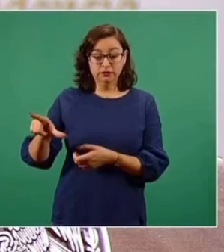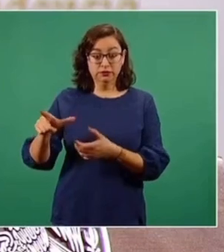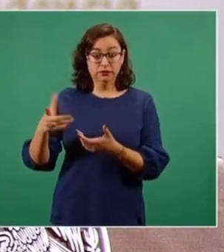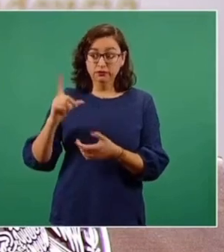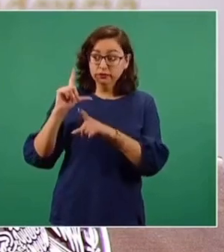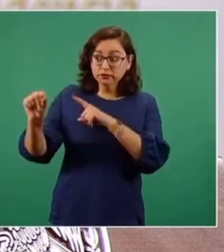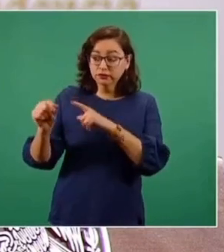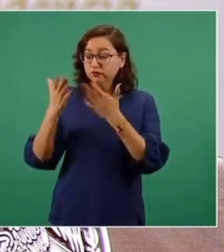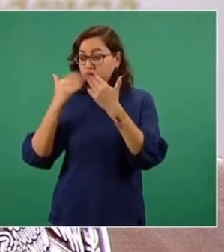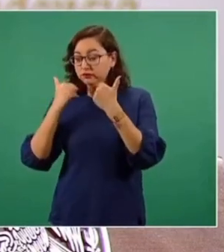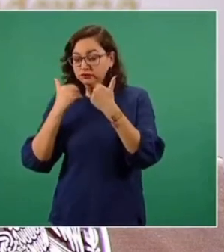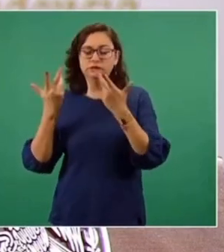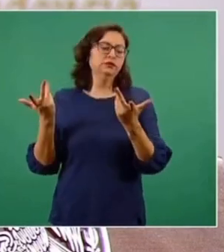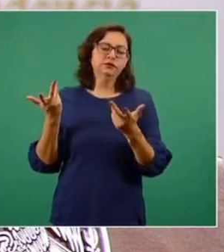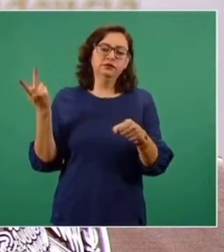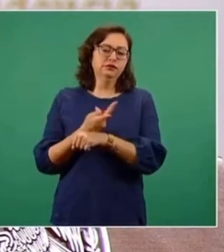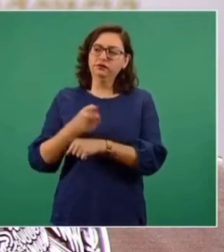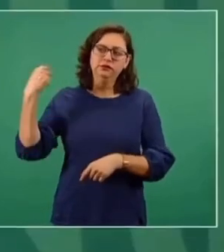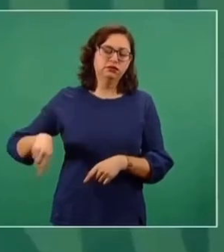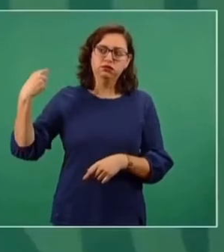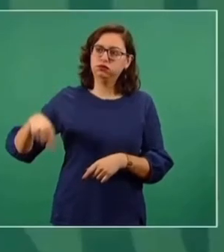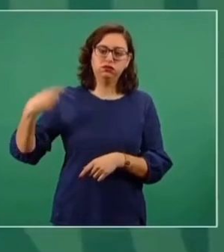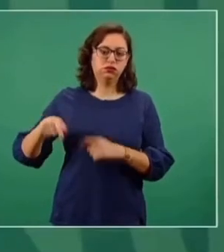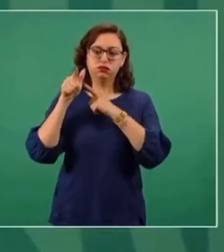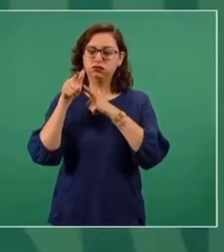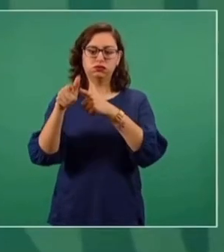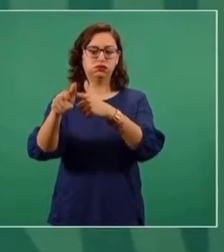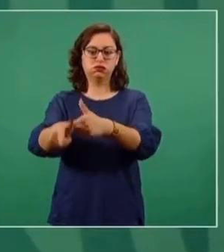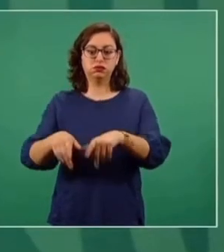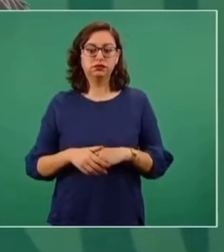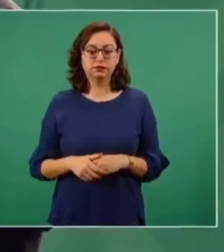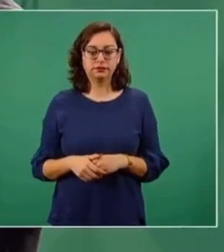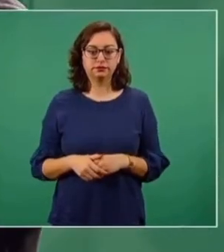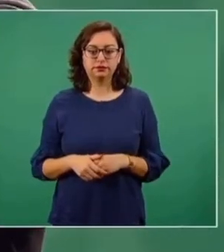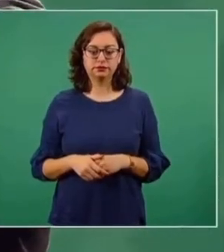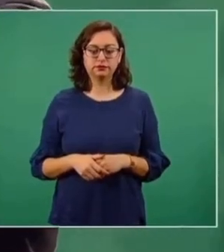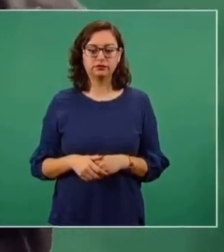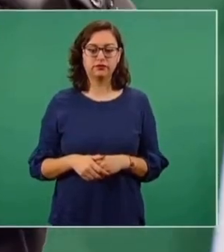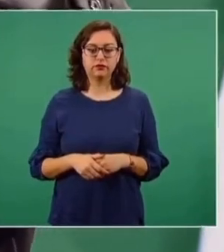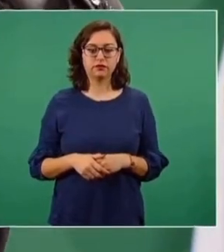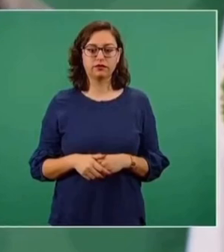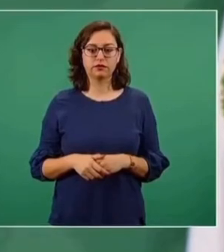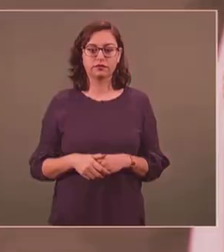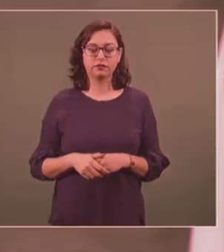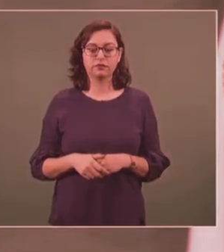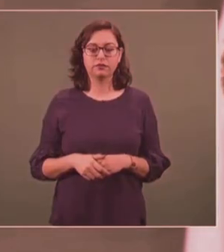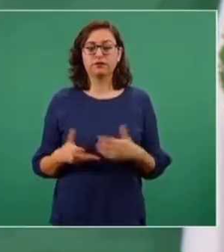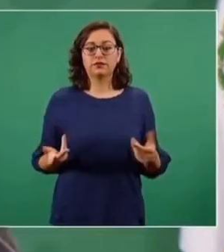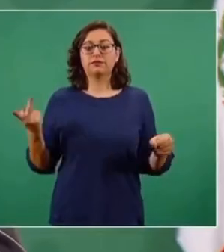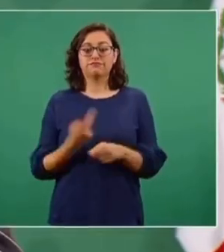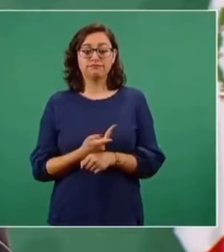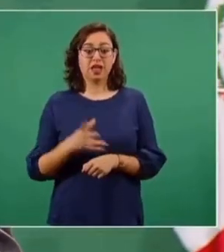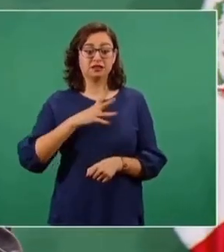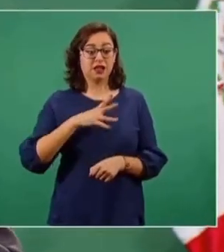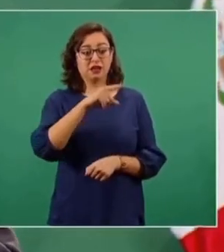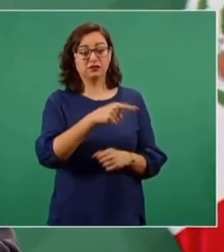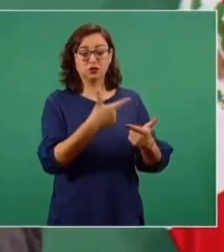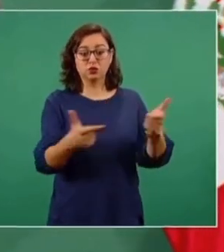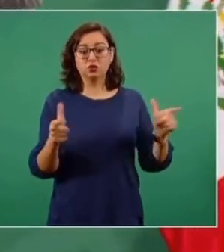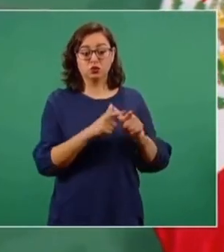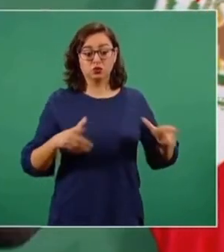pues seguiría lo mismo, porque existen los del Partido Conservador